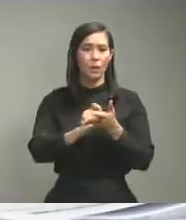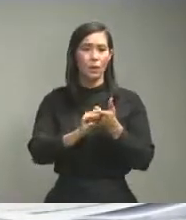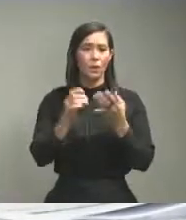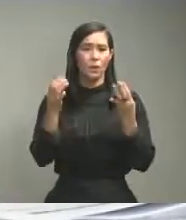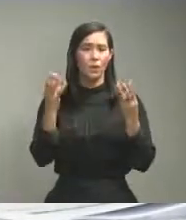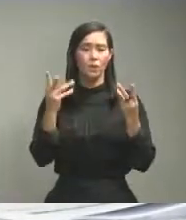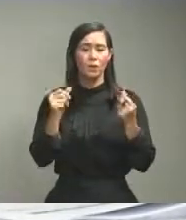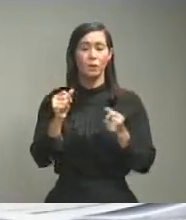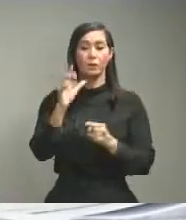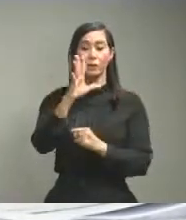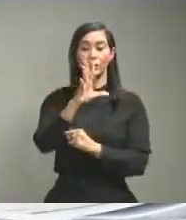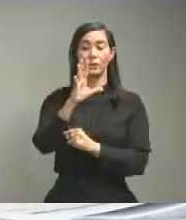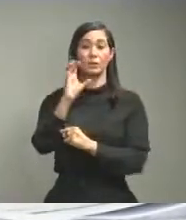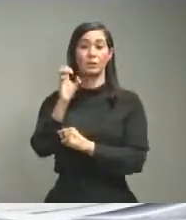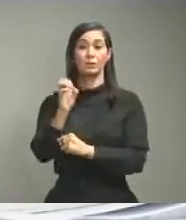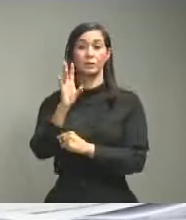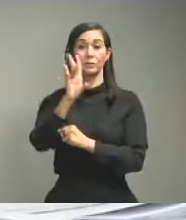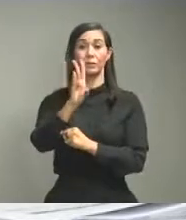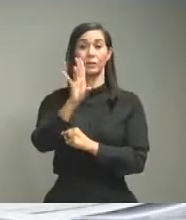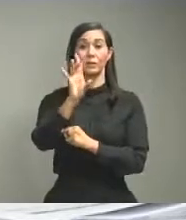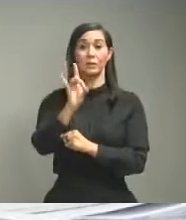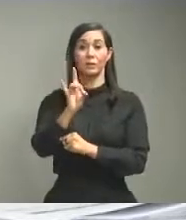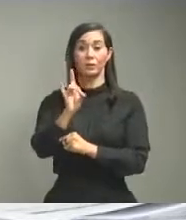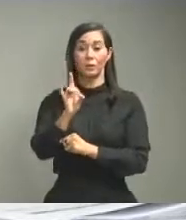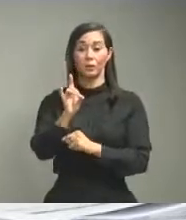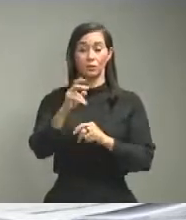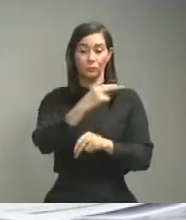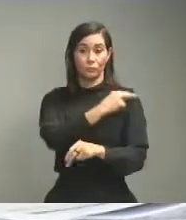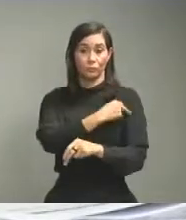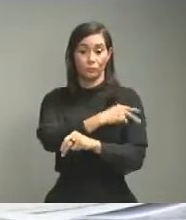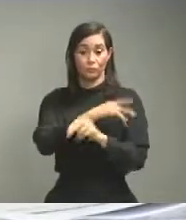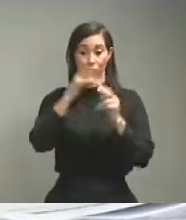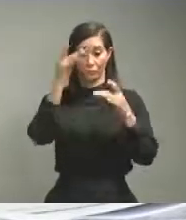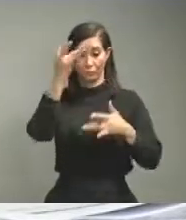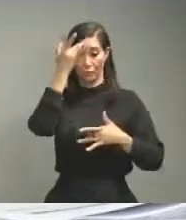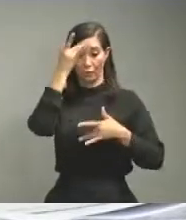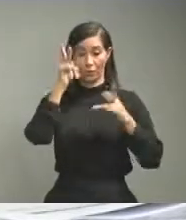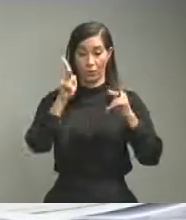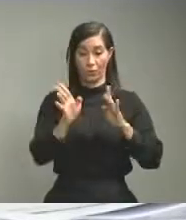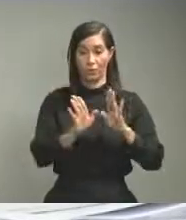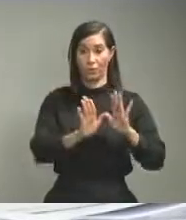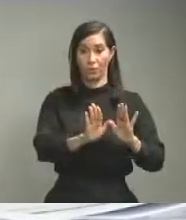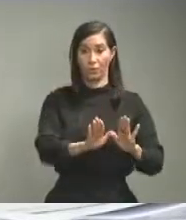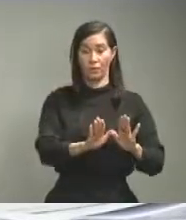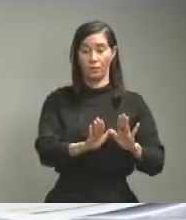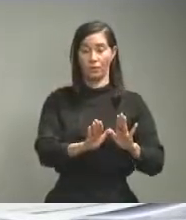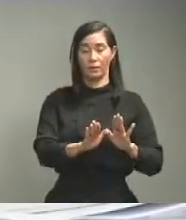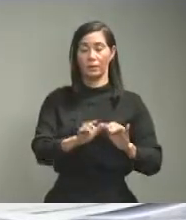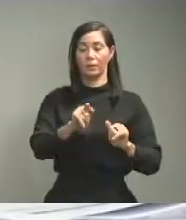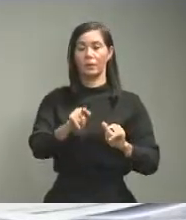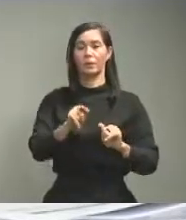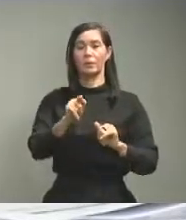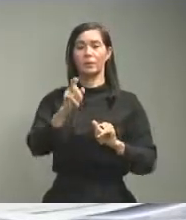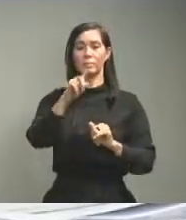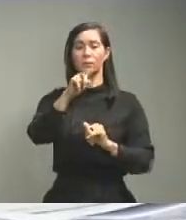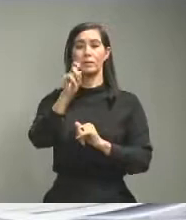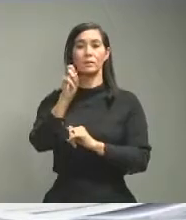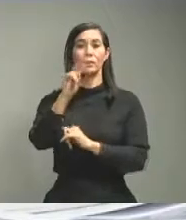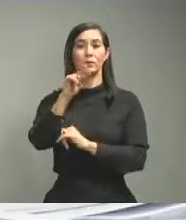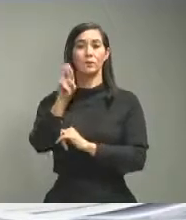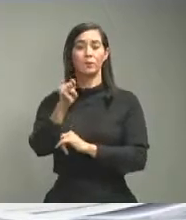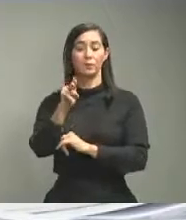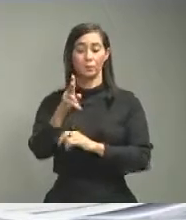hospitalizaciones de las cuales 121 estaban en unidades de cuidados